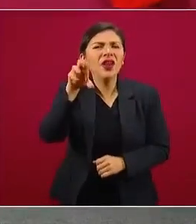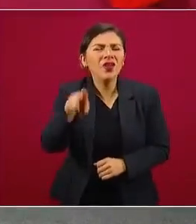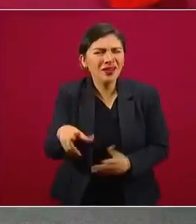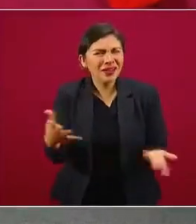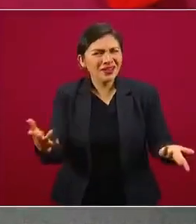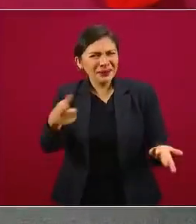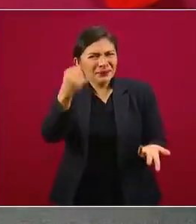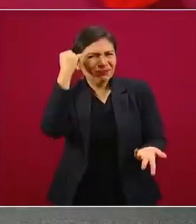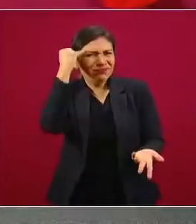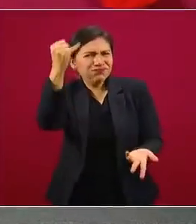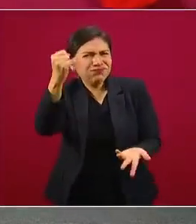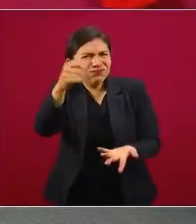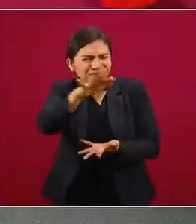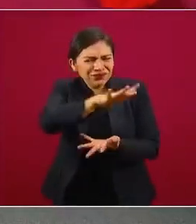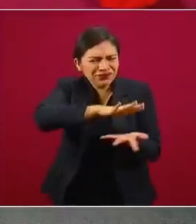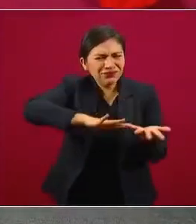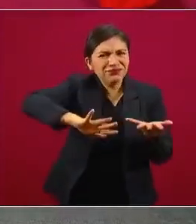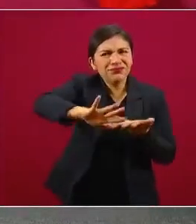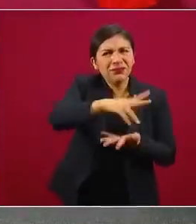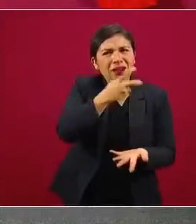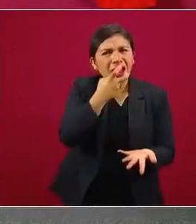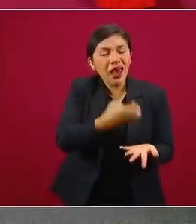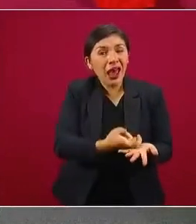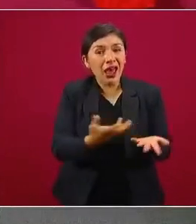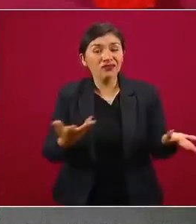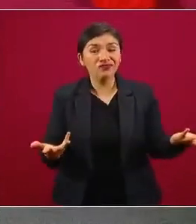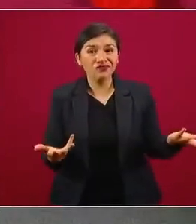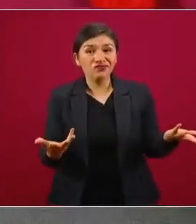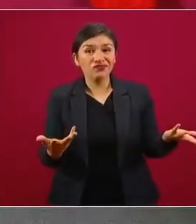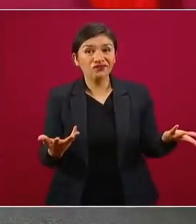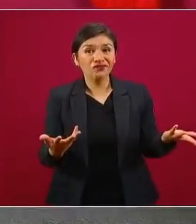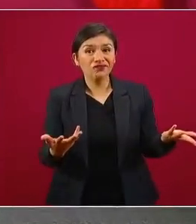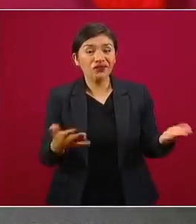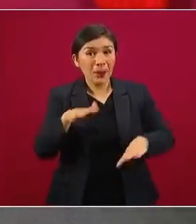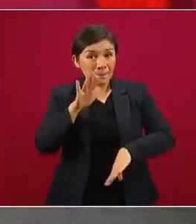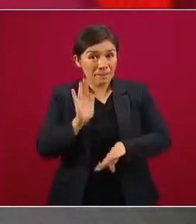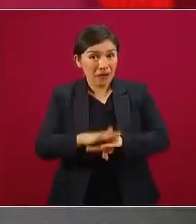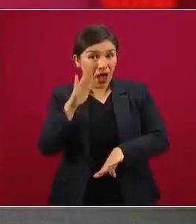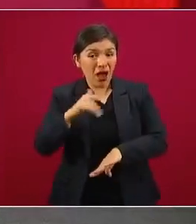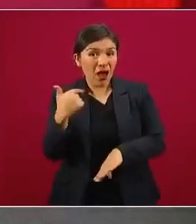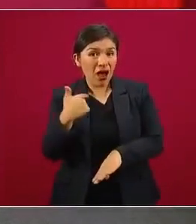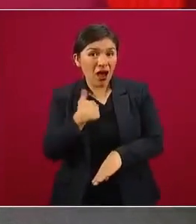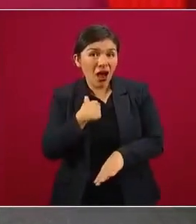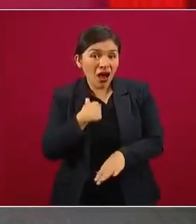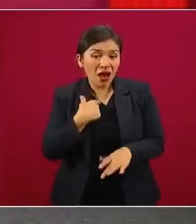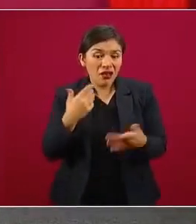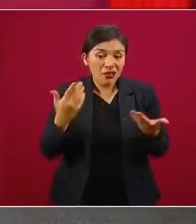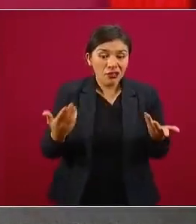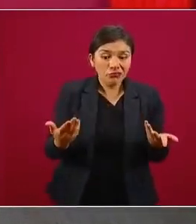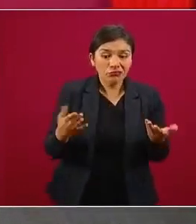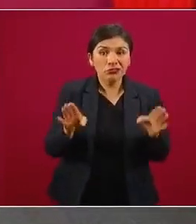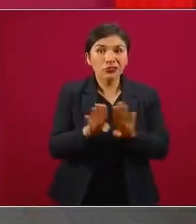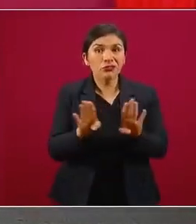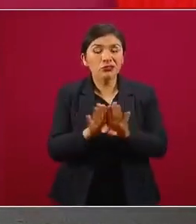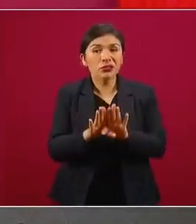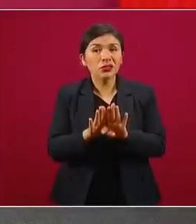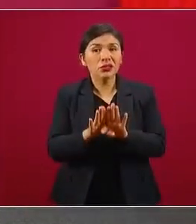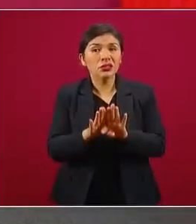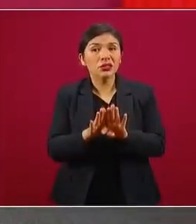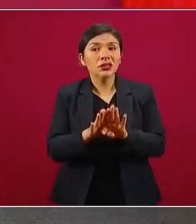y no quiero dejar de